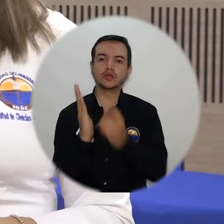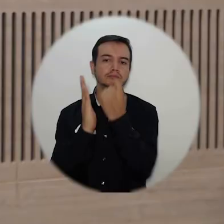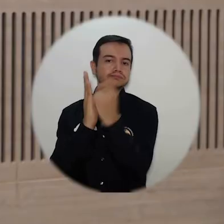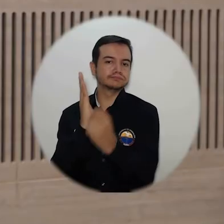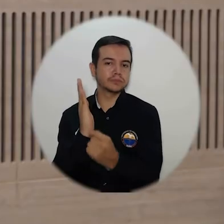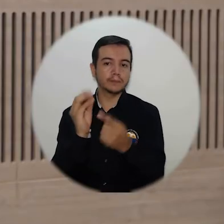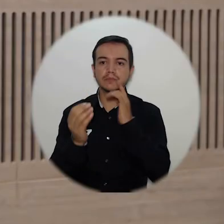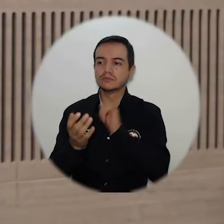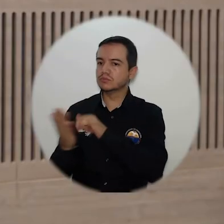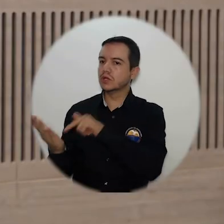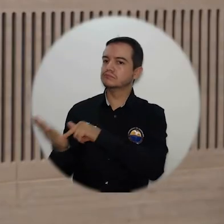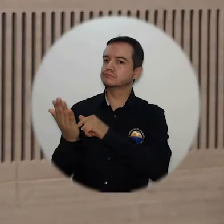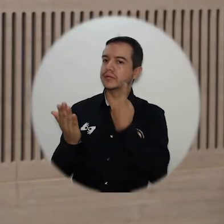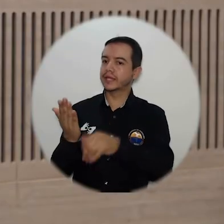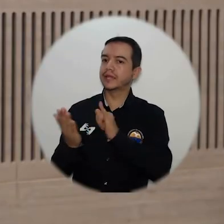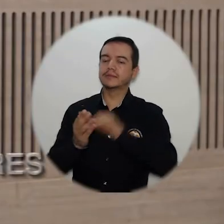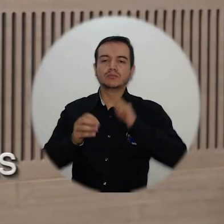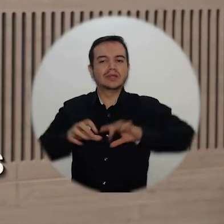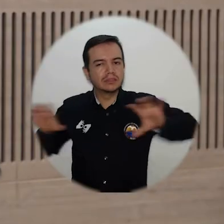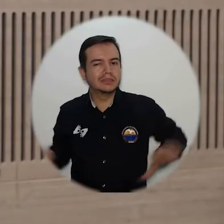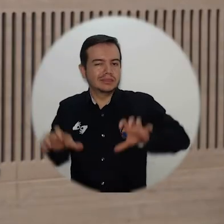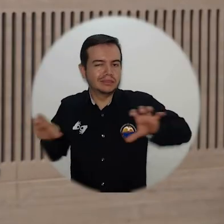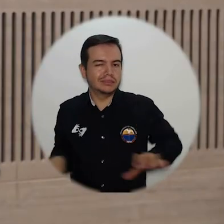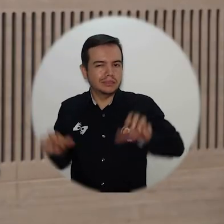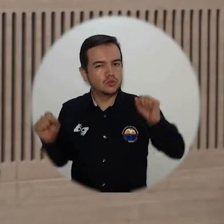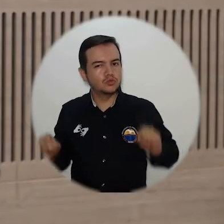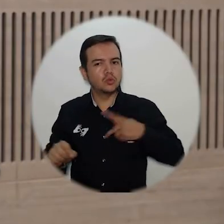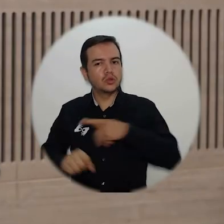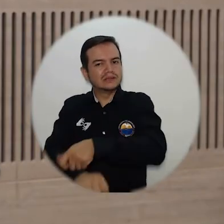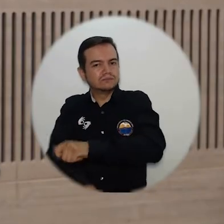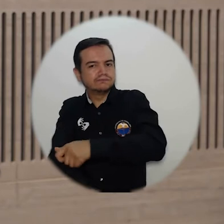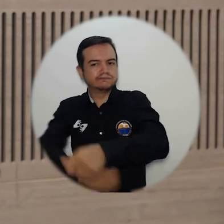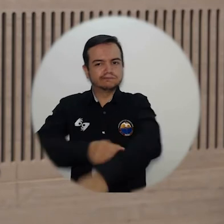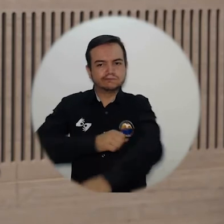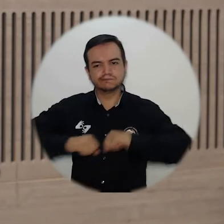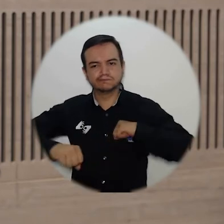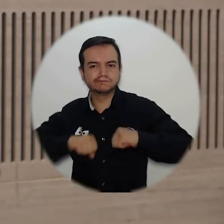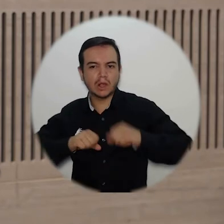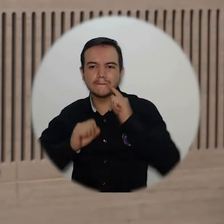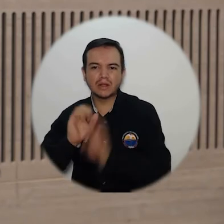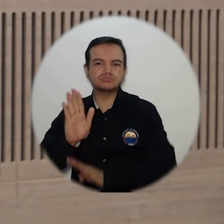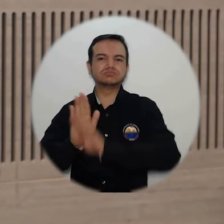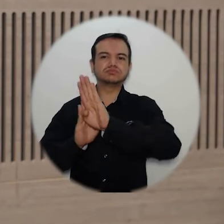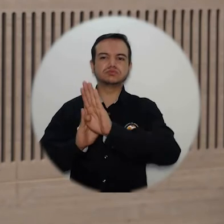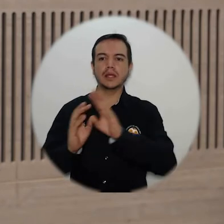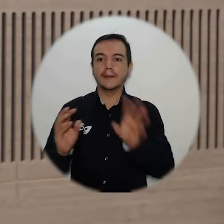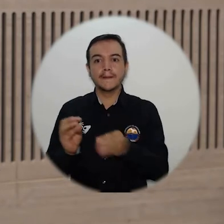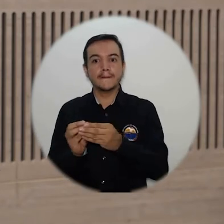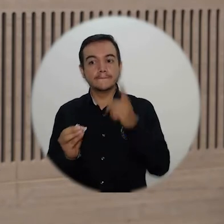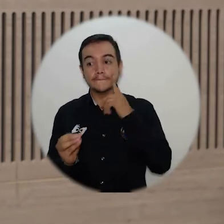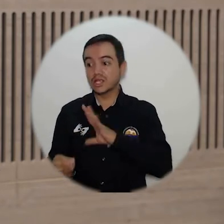alta calidad. Y evidentemente cuando llegamos a este punto nos sentimos muy satisfechos porque todos hemos dado lo mejor de cada uno de nosotros